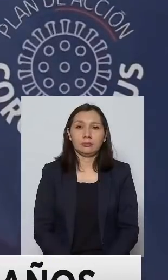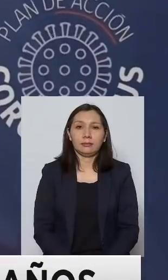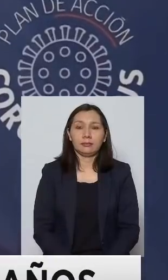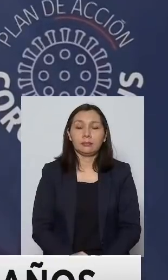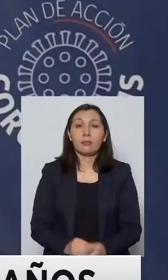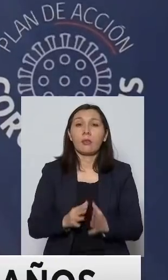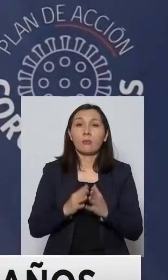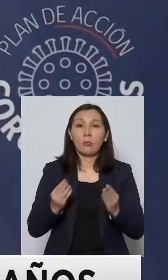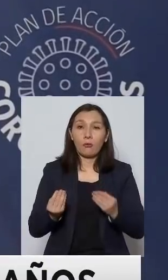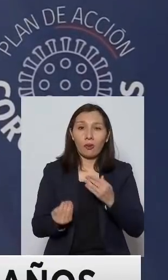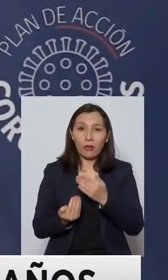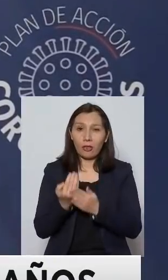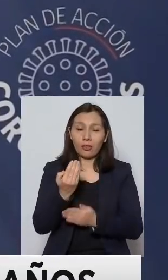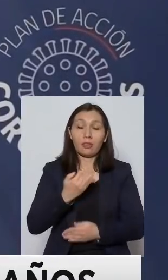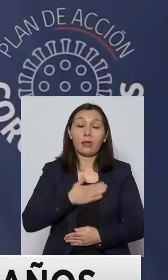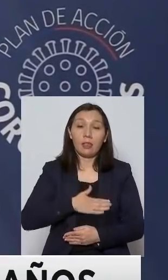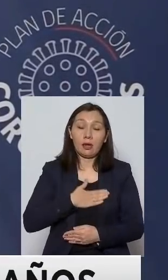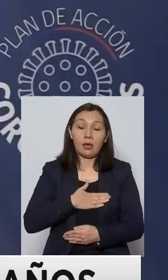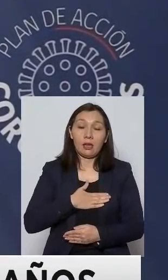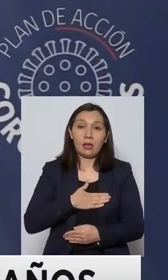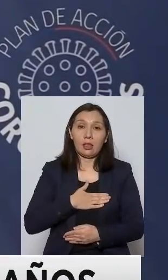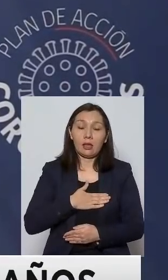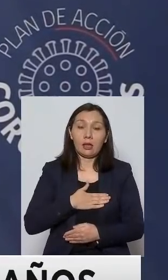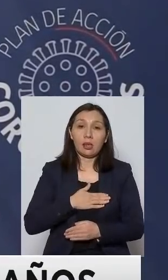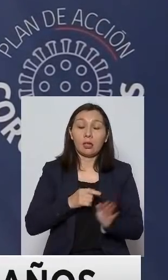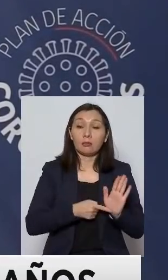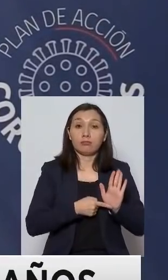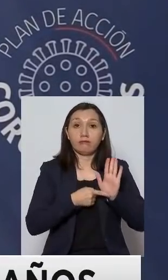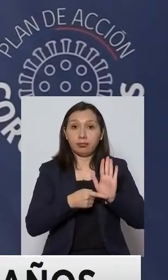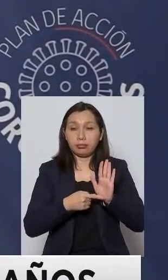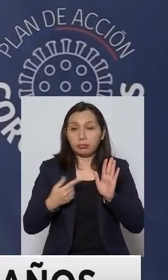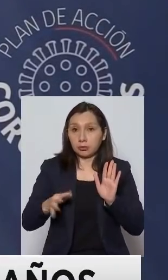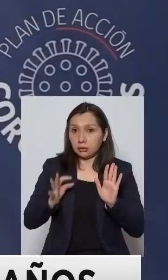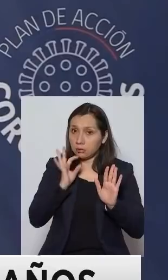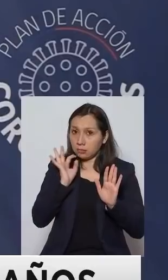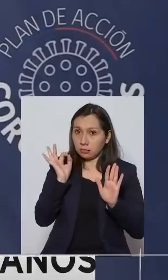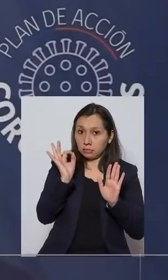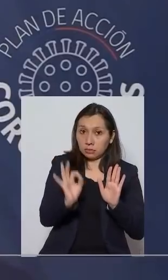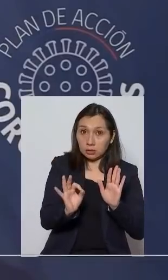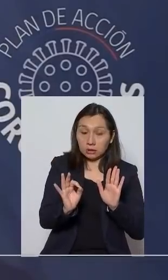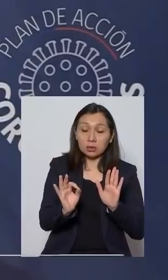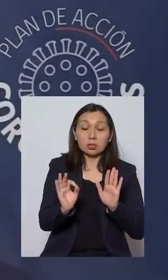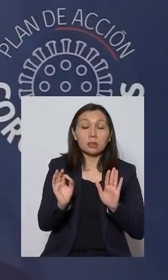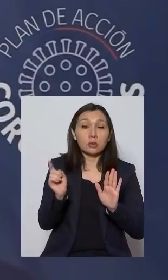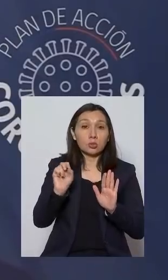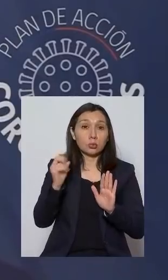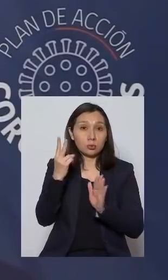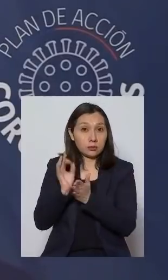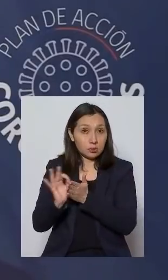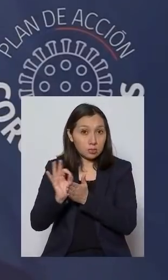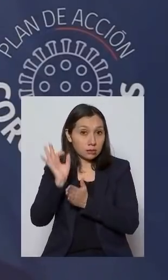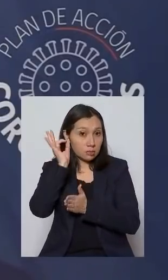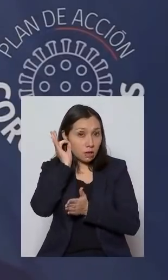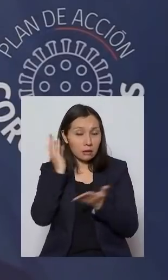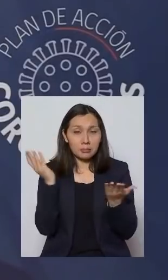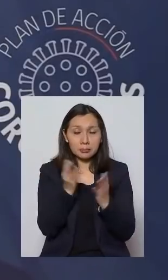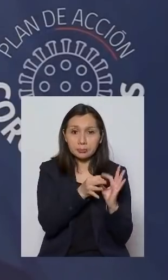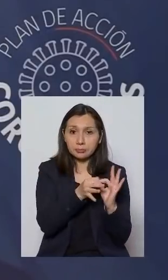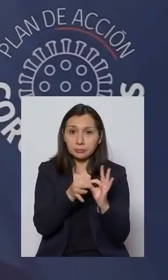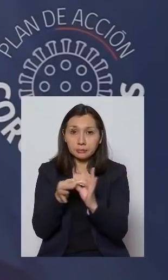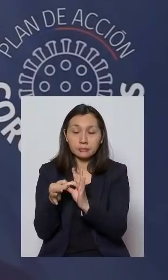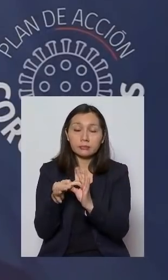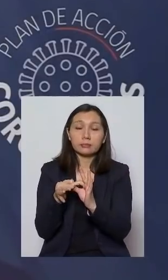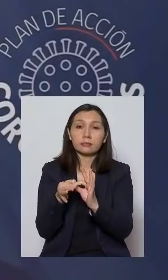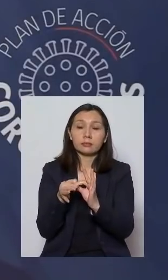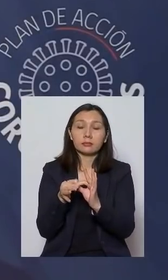Muy buenos días. Quiero destacar lo que ha señalado la subsecretaria en el sentido de que